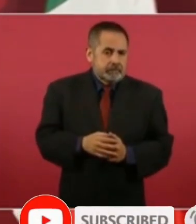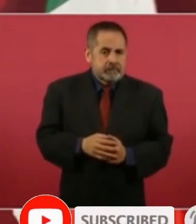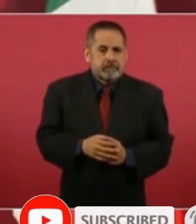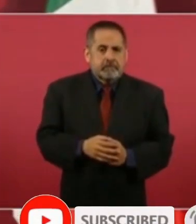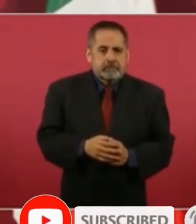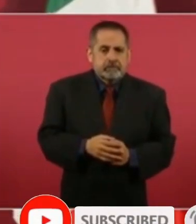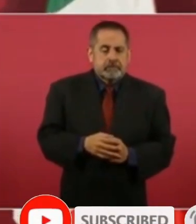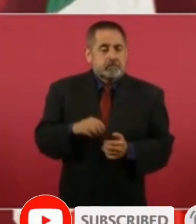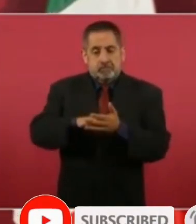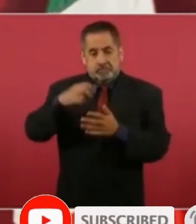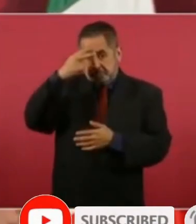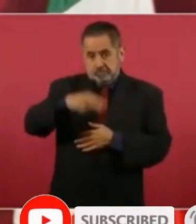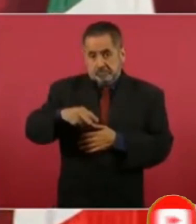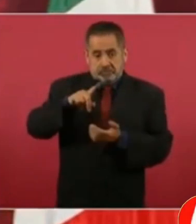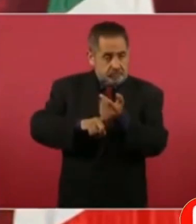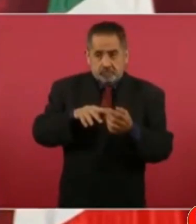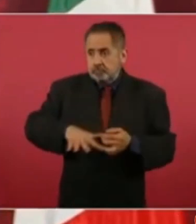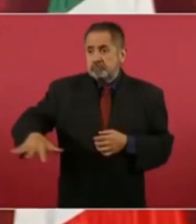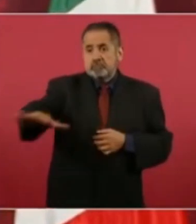en el caso de México abajo.